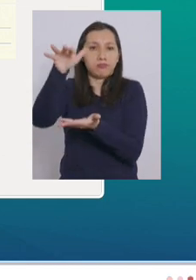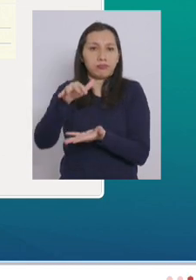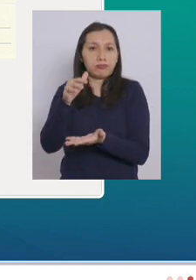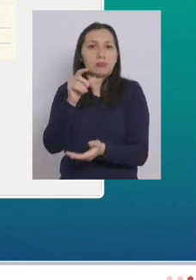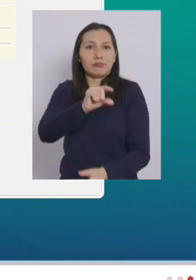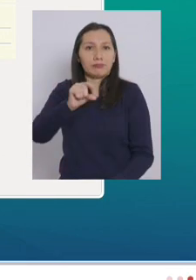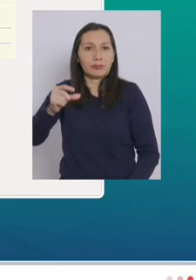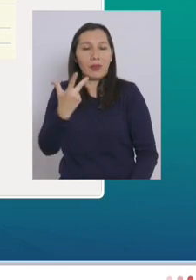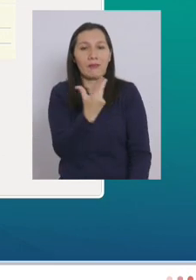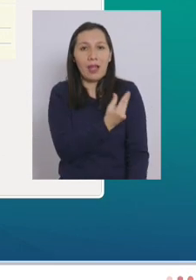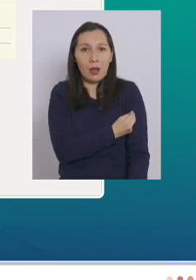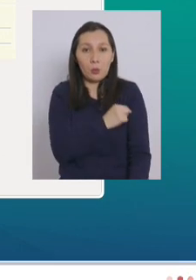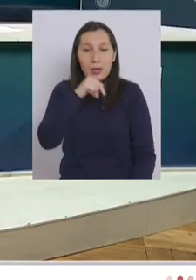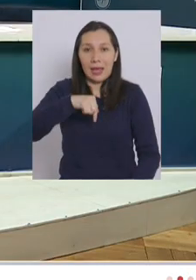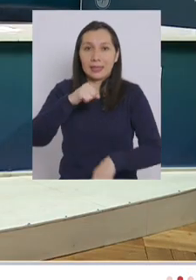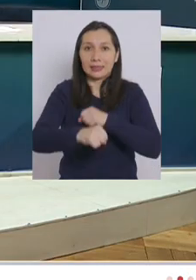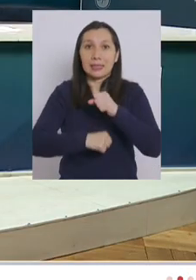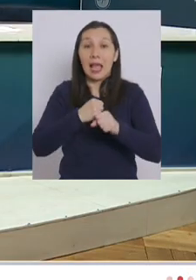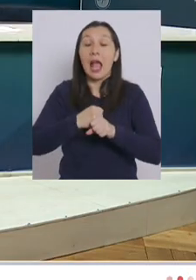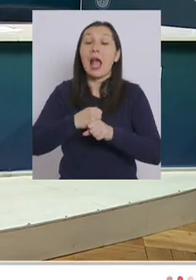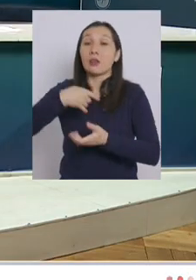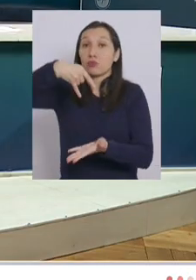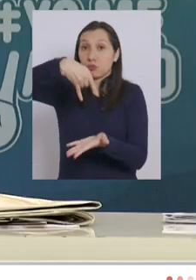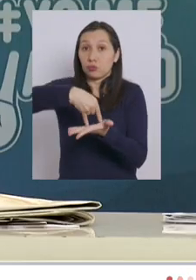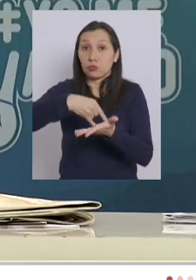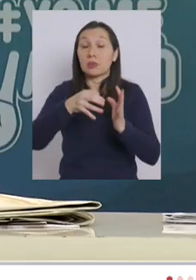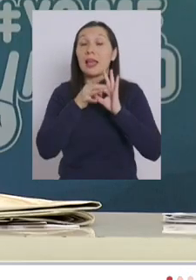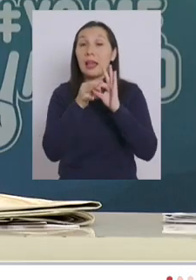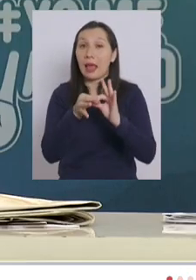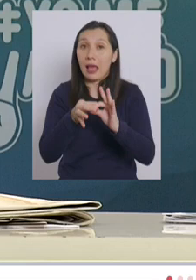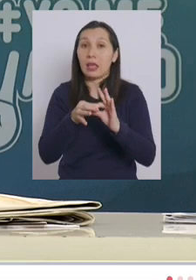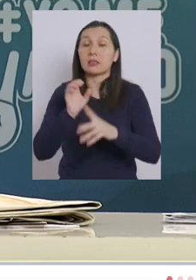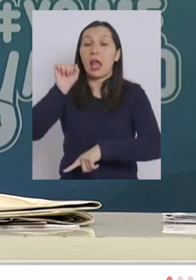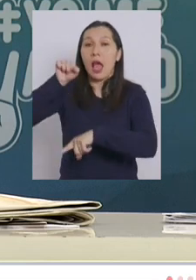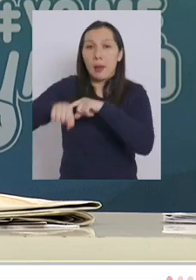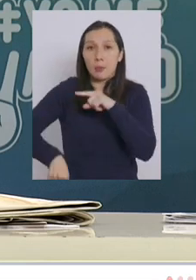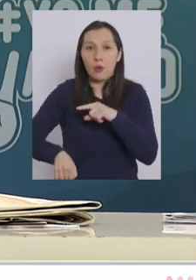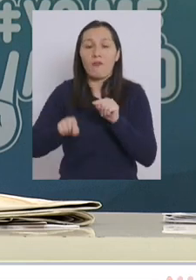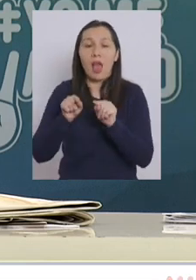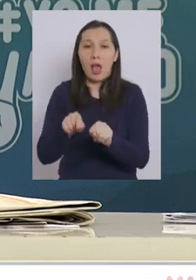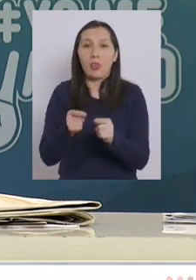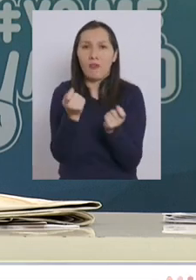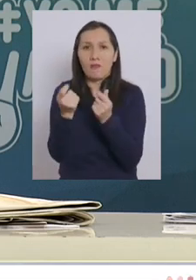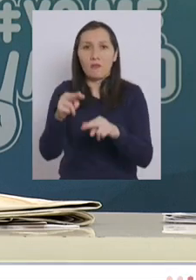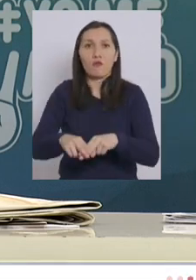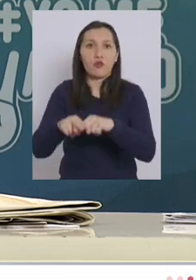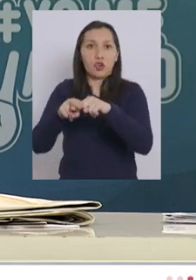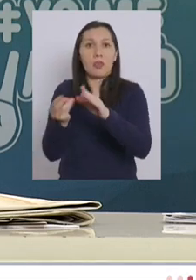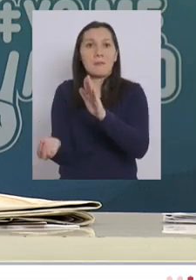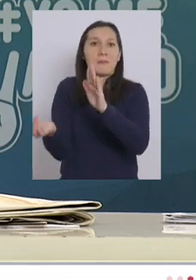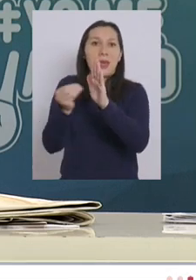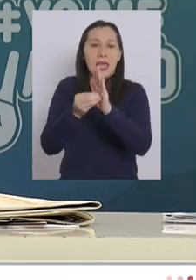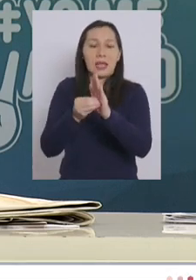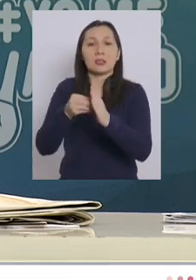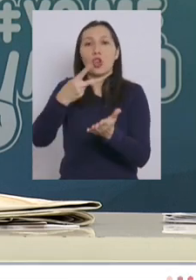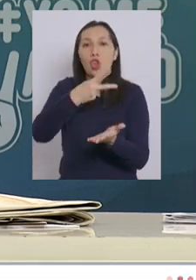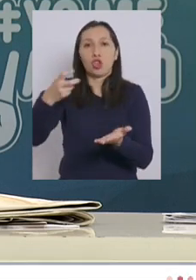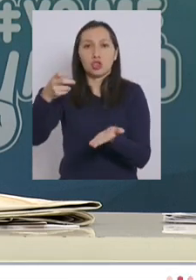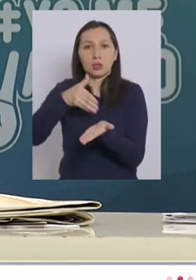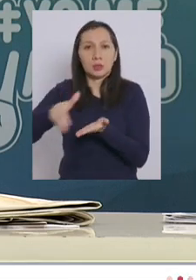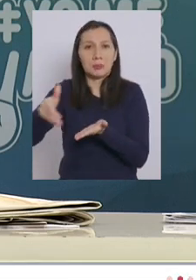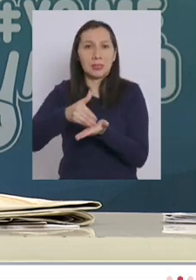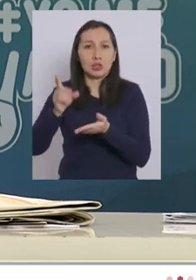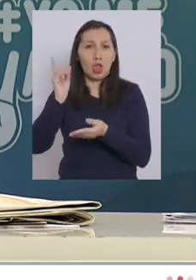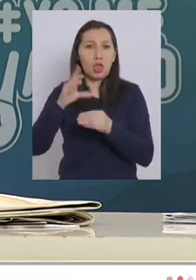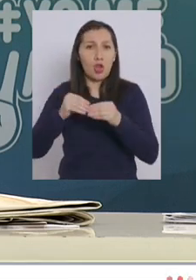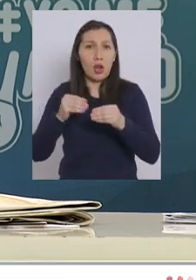vacunas durante este año el Parlamento y le agradezco al Parlamento aprobó un presupuesto extra de más de 200 millones